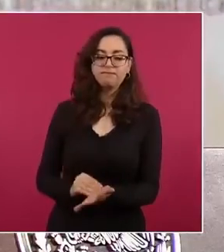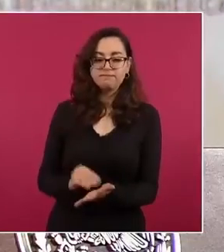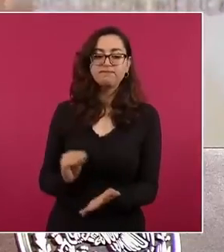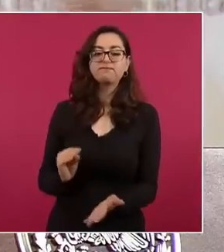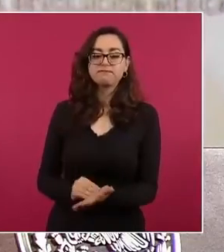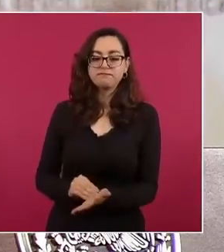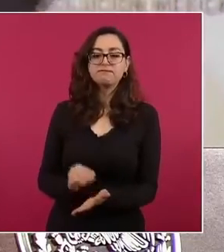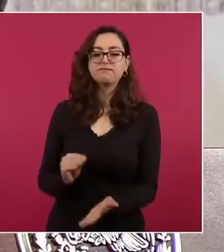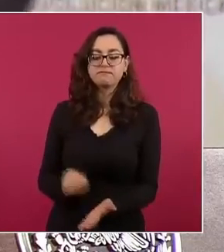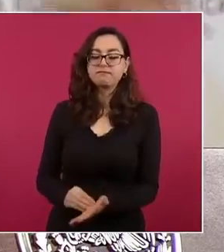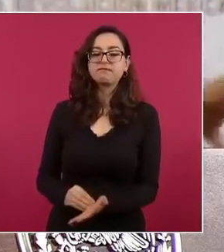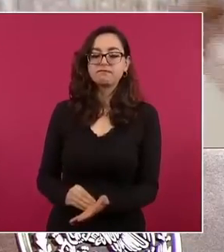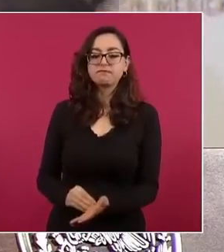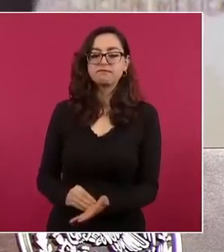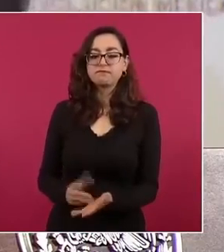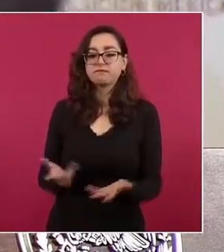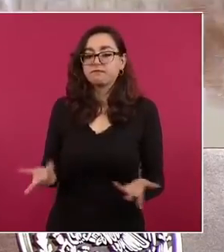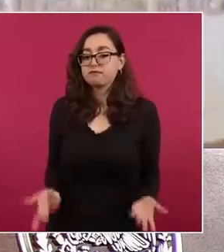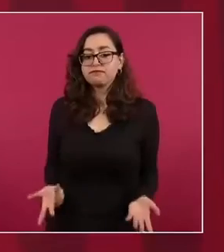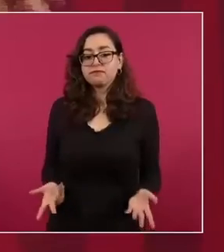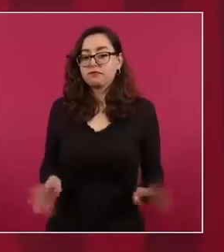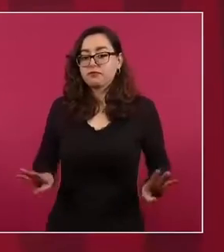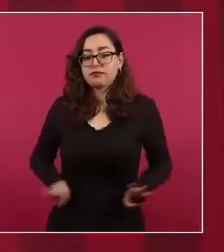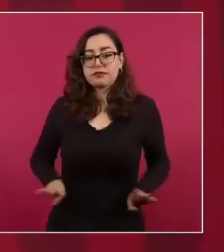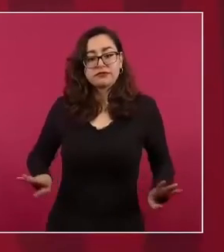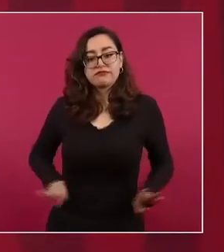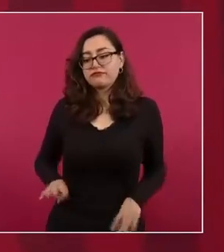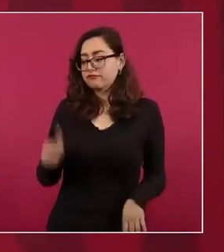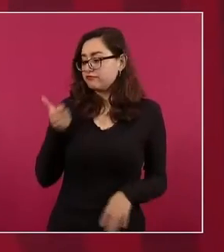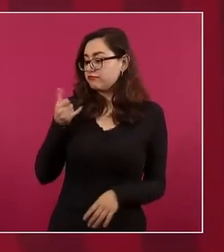caracterizado por la corrupción,